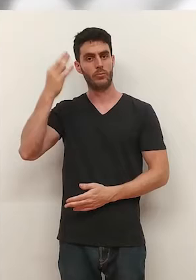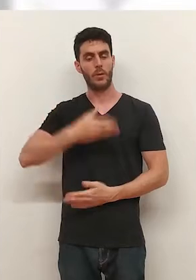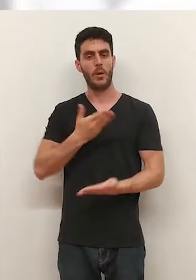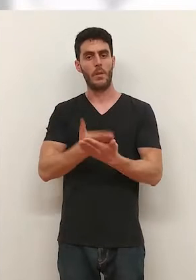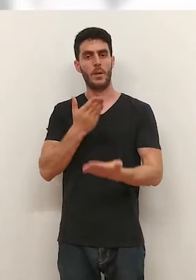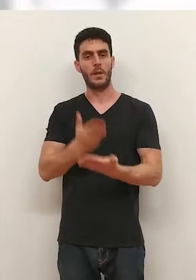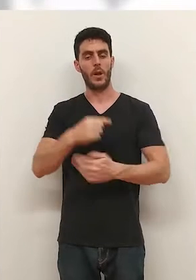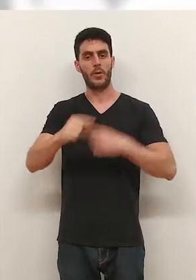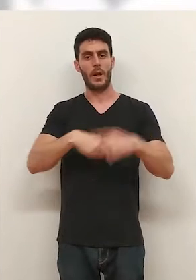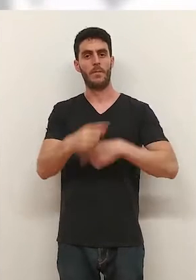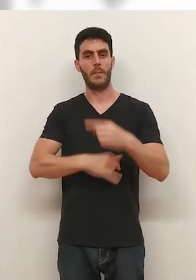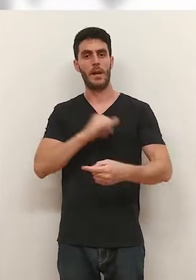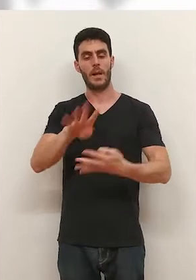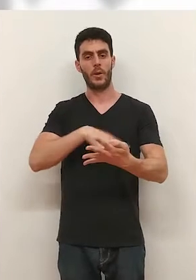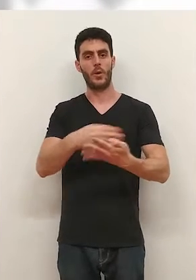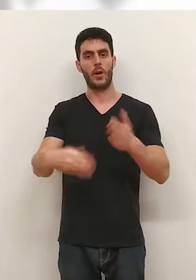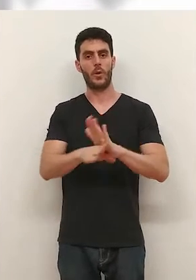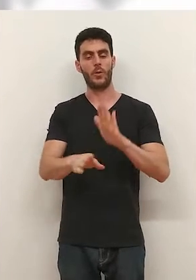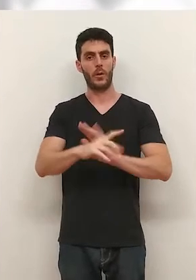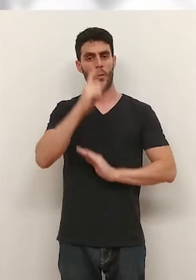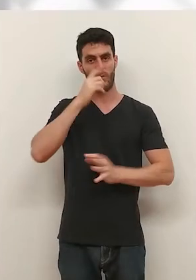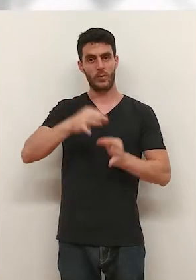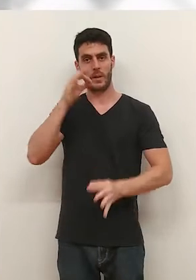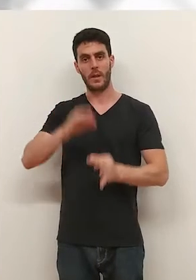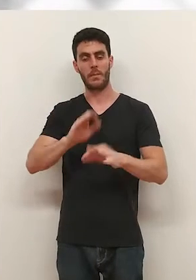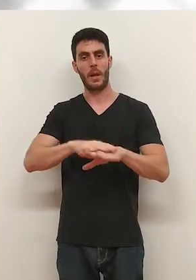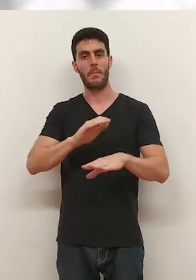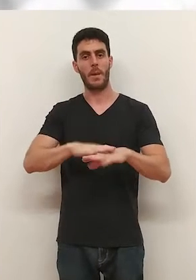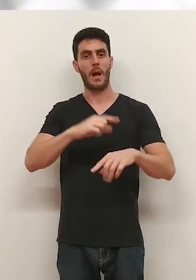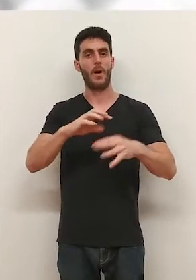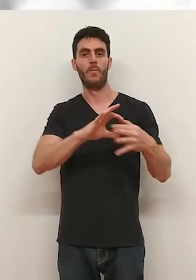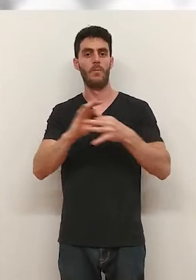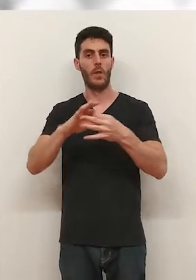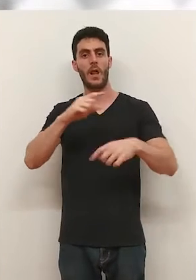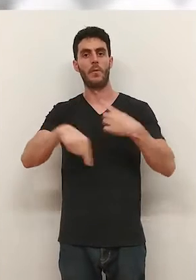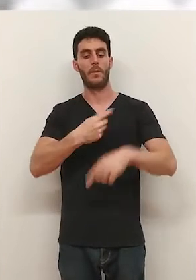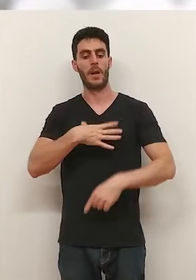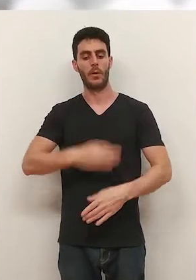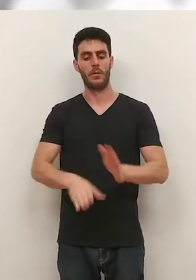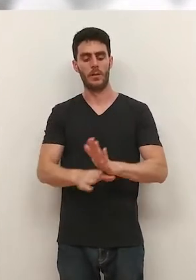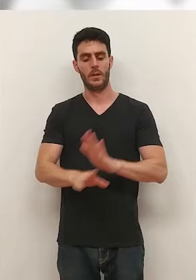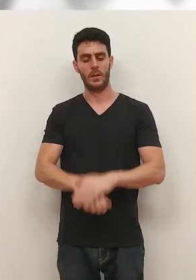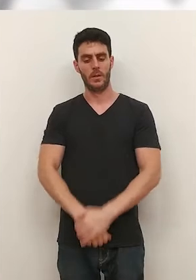aseguran, fue una petición masiva de las familias mantenerlo así en junio y septiembre para poder conciliar.